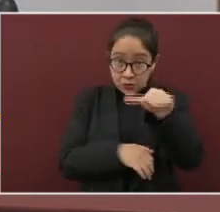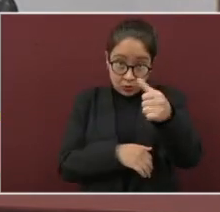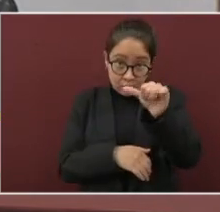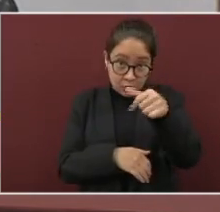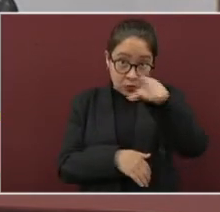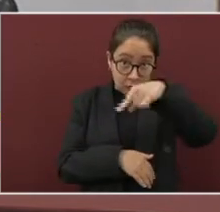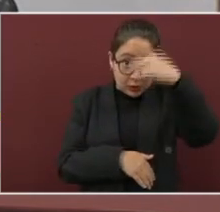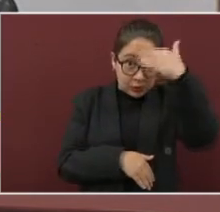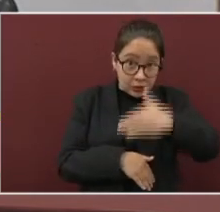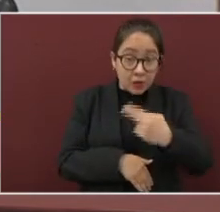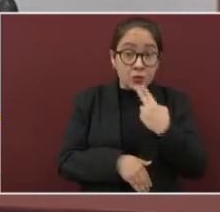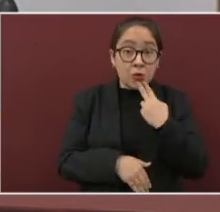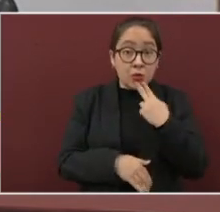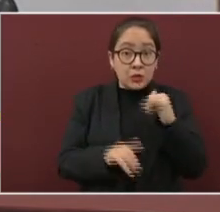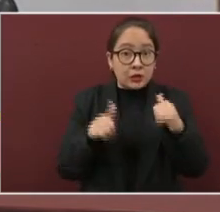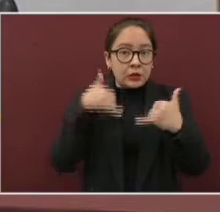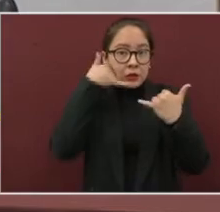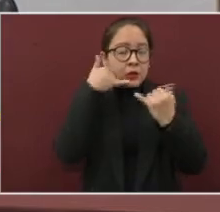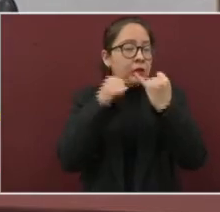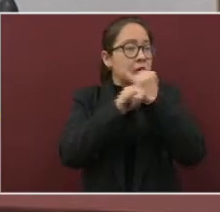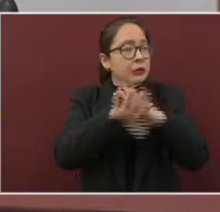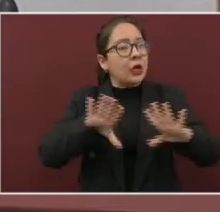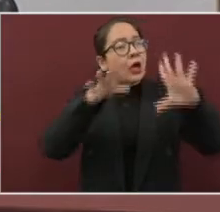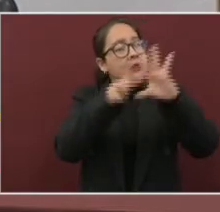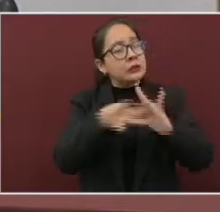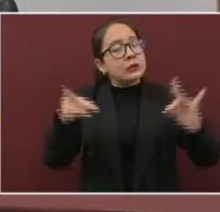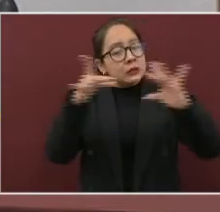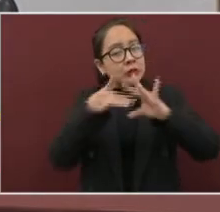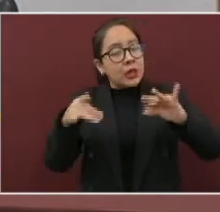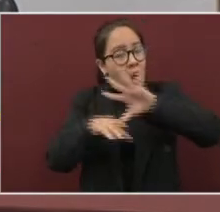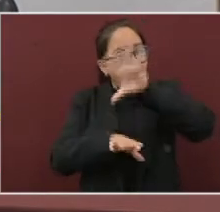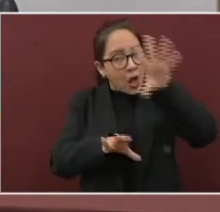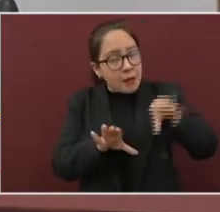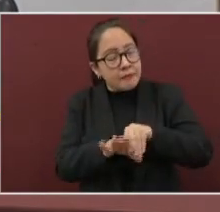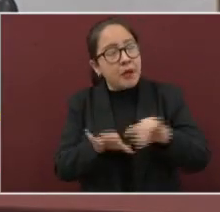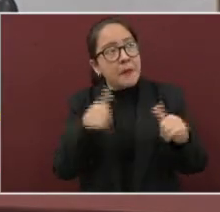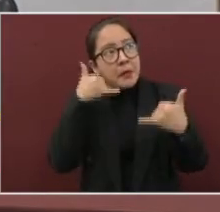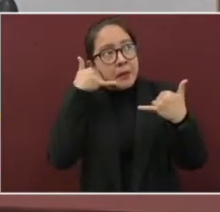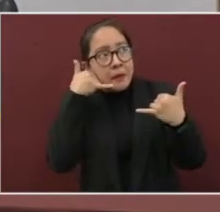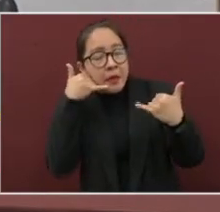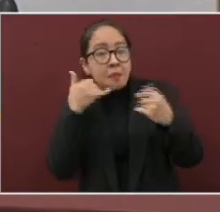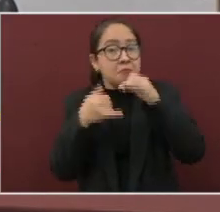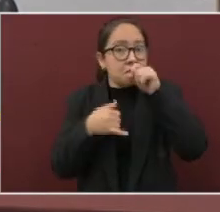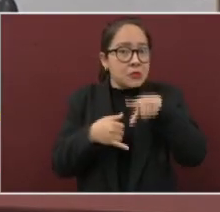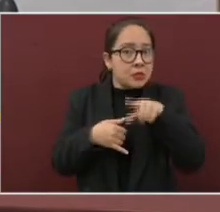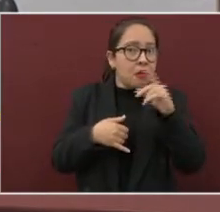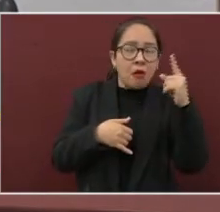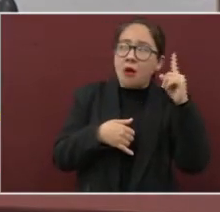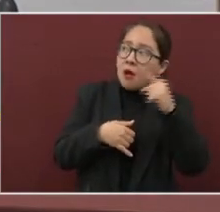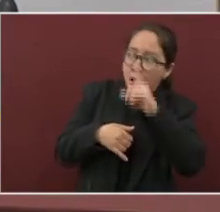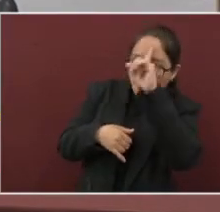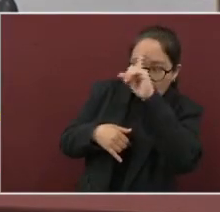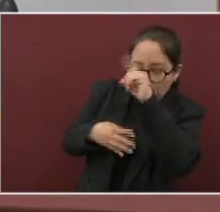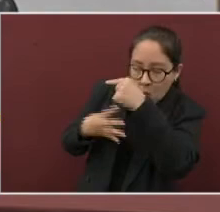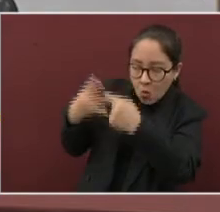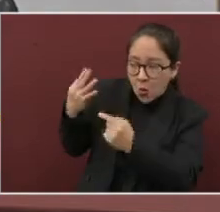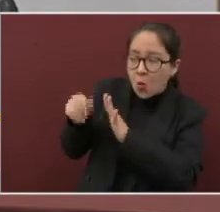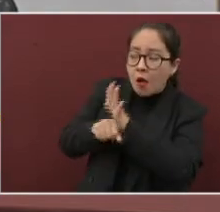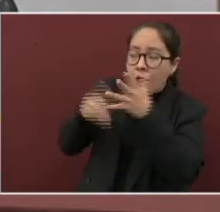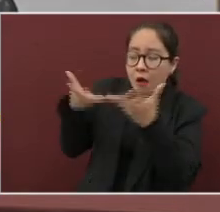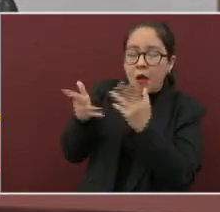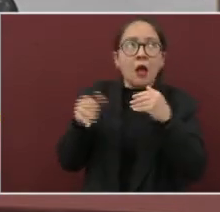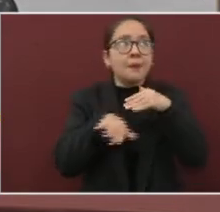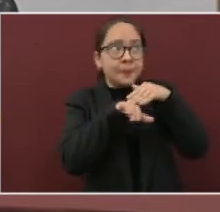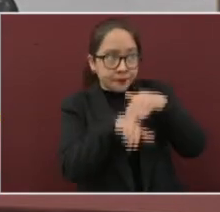uso de ésta, se deben brindar todos los datos posibles, así como estar atentos a las indicaciones que le dé el operador al otro lado de la